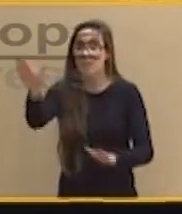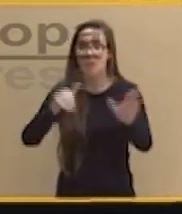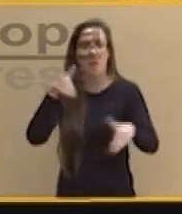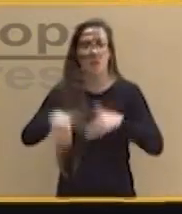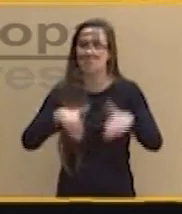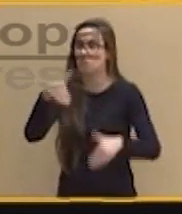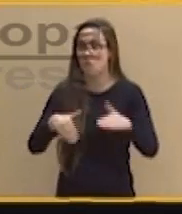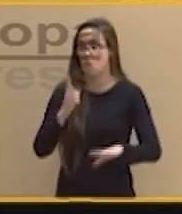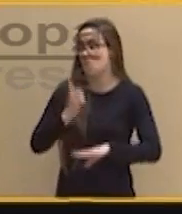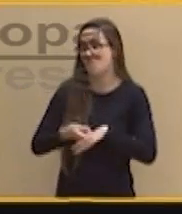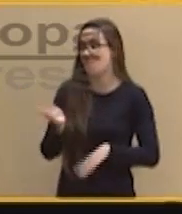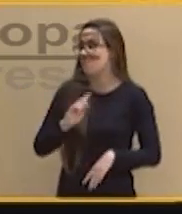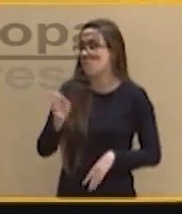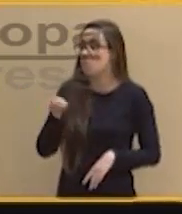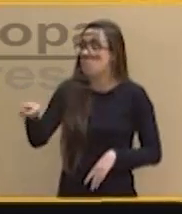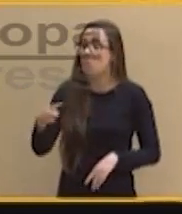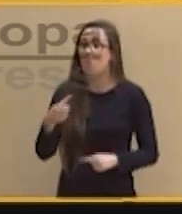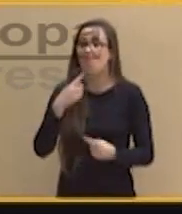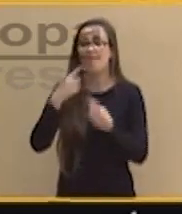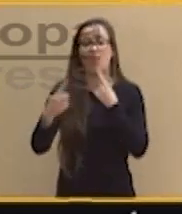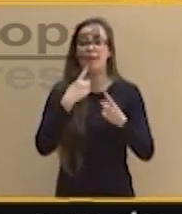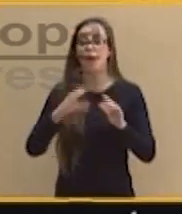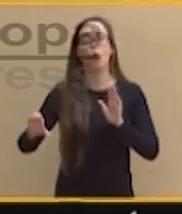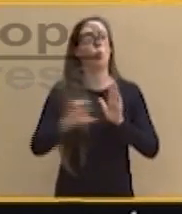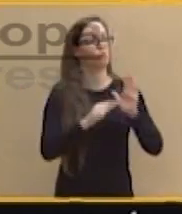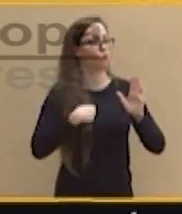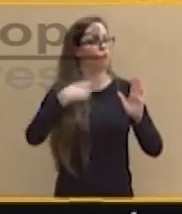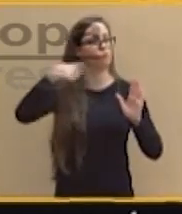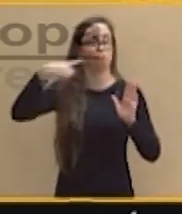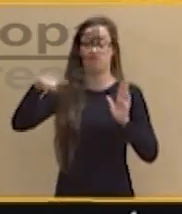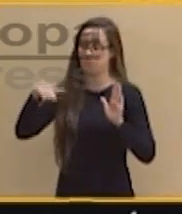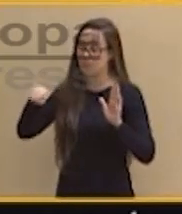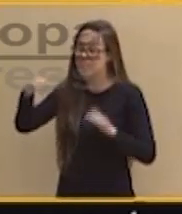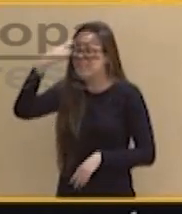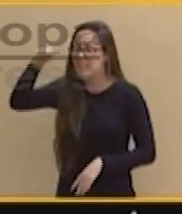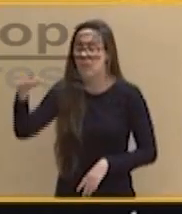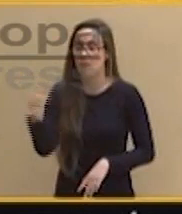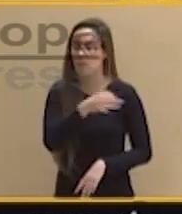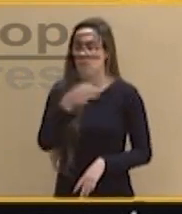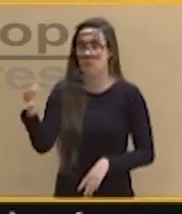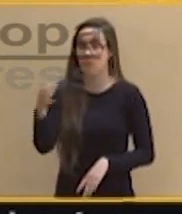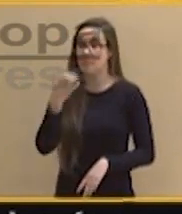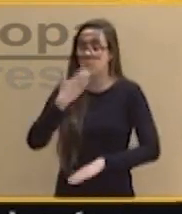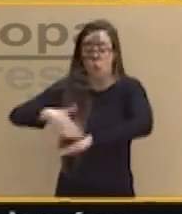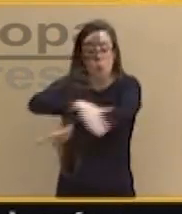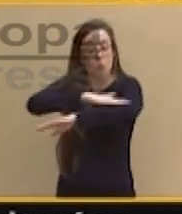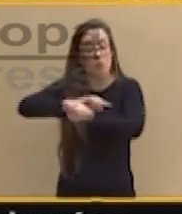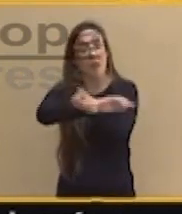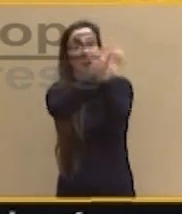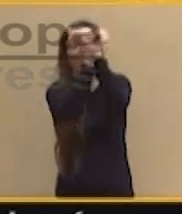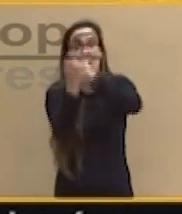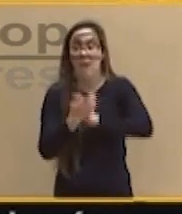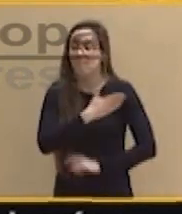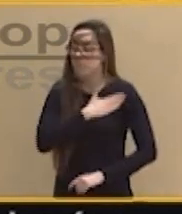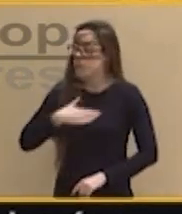Ustedes, que de boca son más constitucionalistas que nadie, deberían saberlo. Si quieren cambiar el gobierno, deberían presentar una moción de